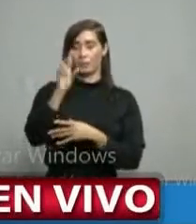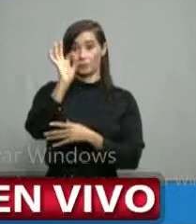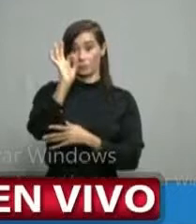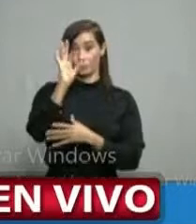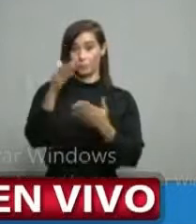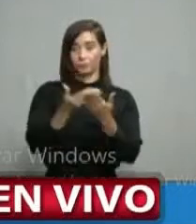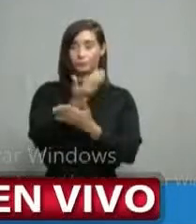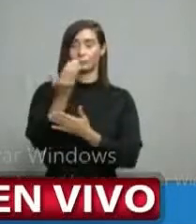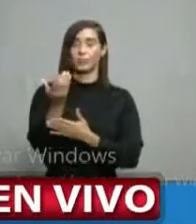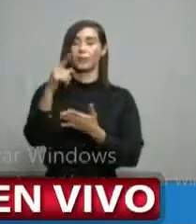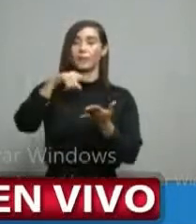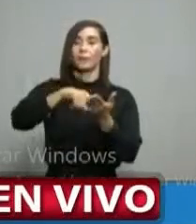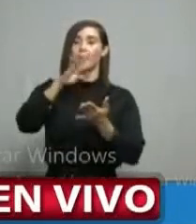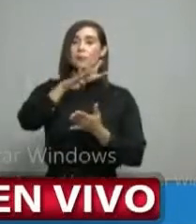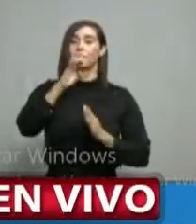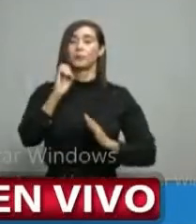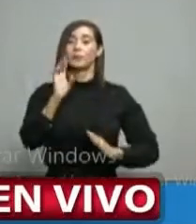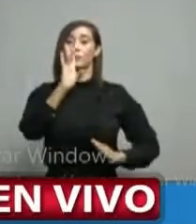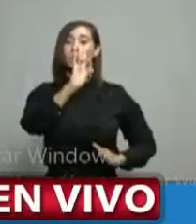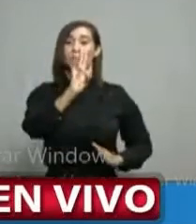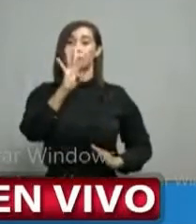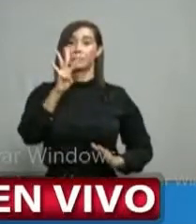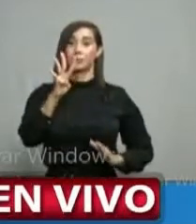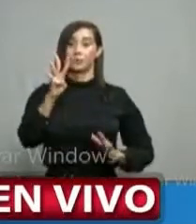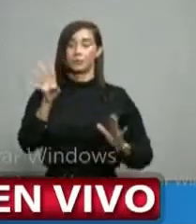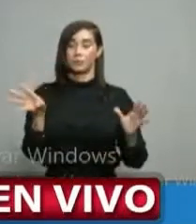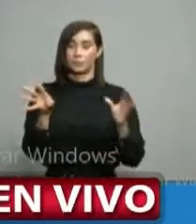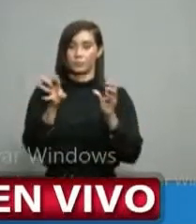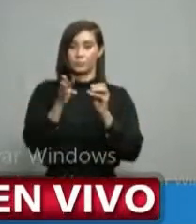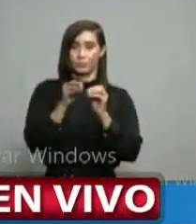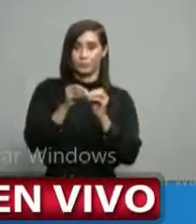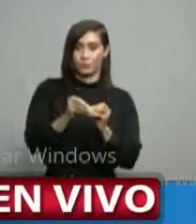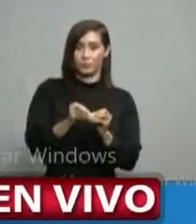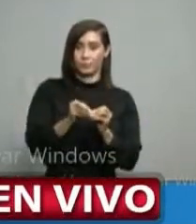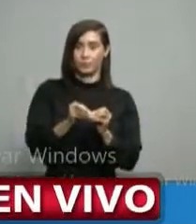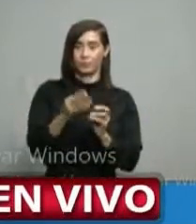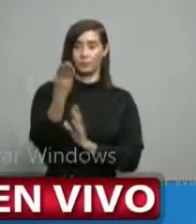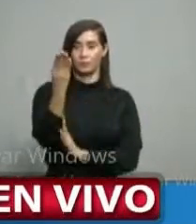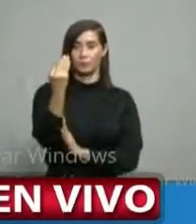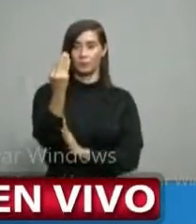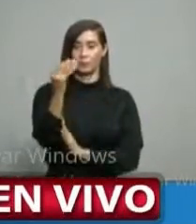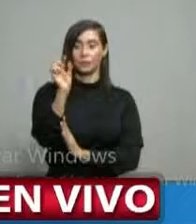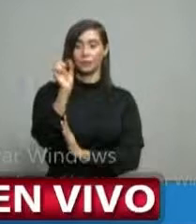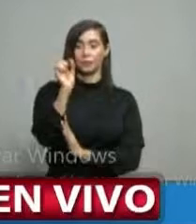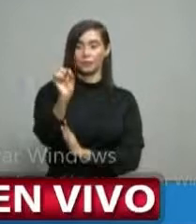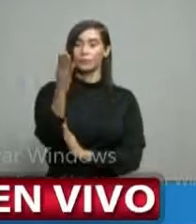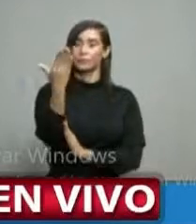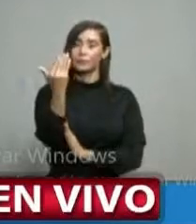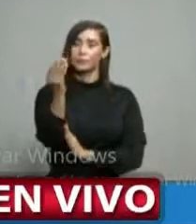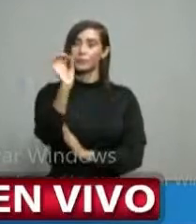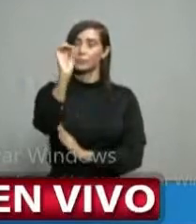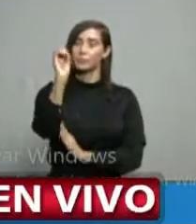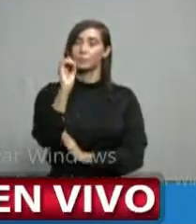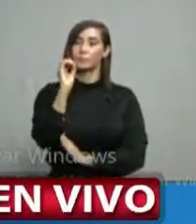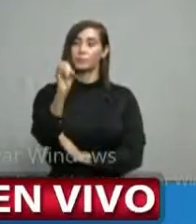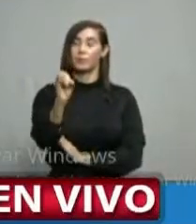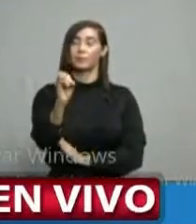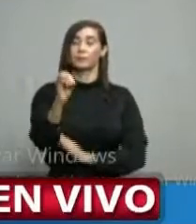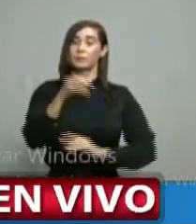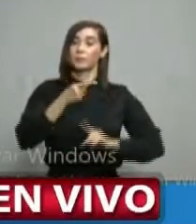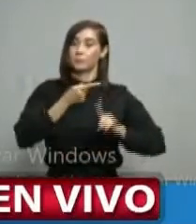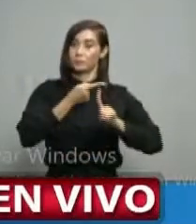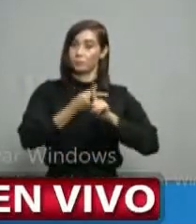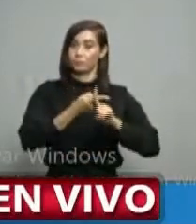nuevos, 1.474 acumulados, 14.15% la